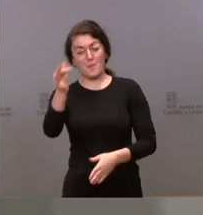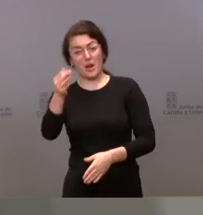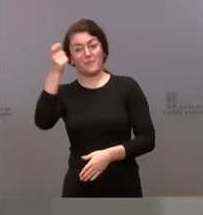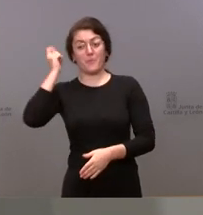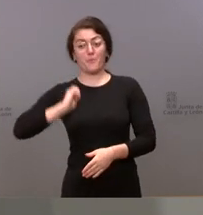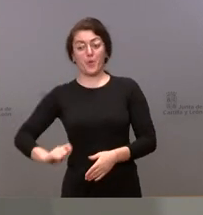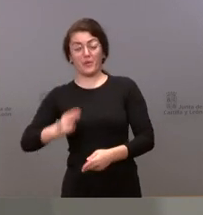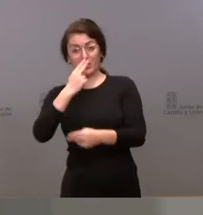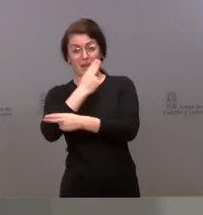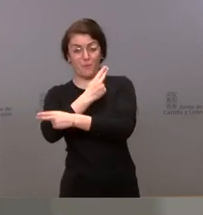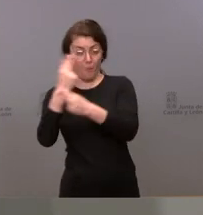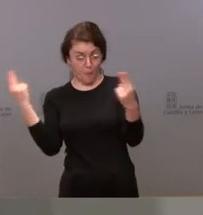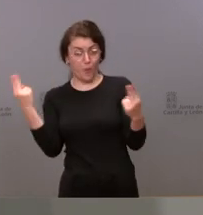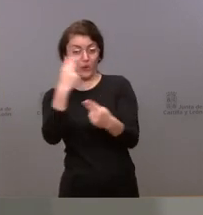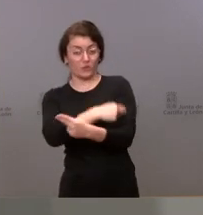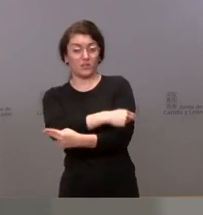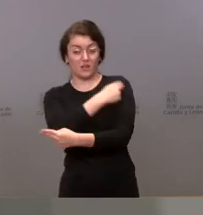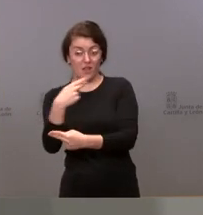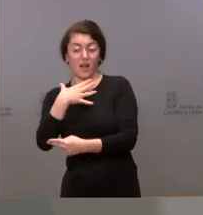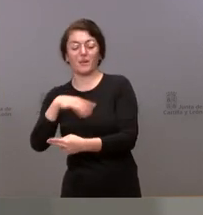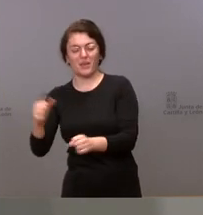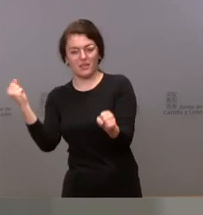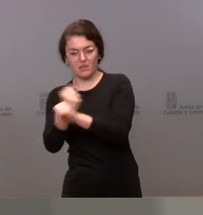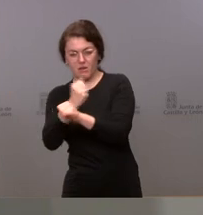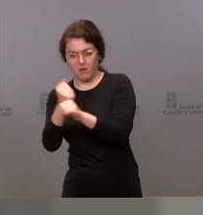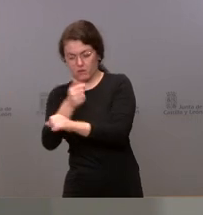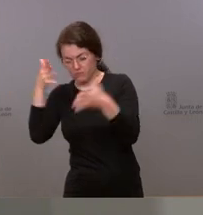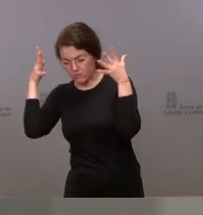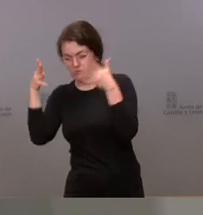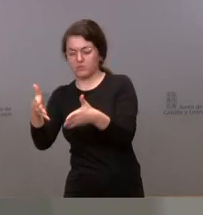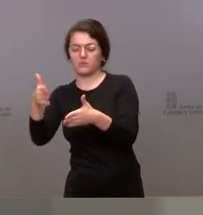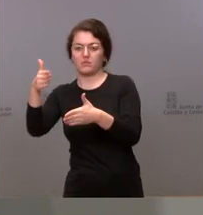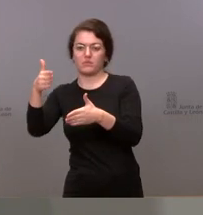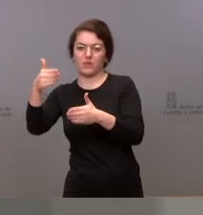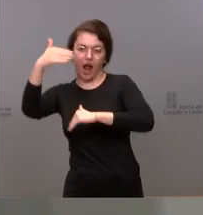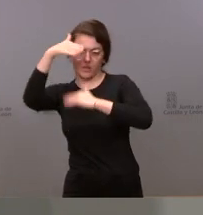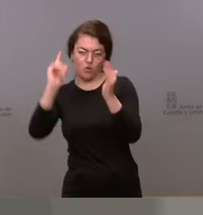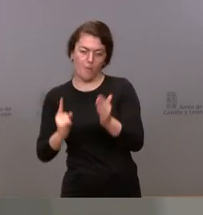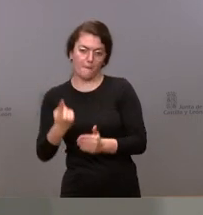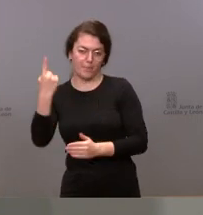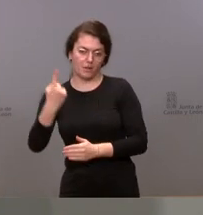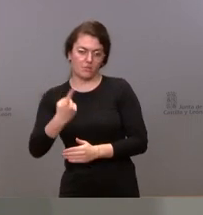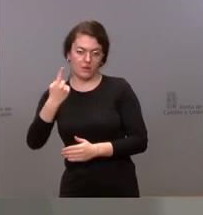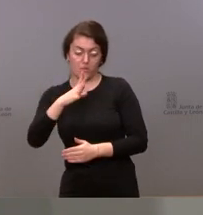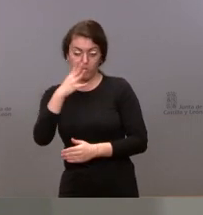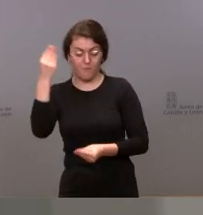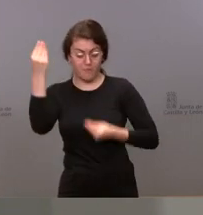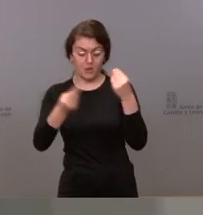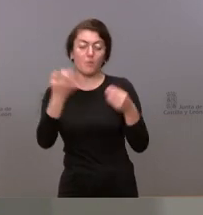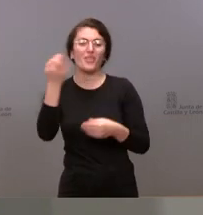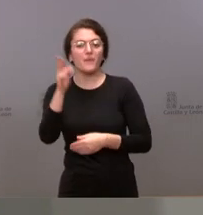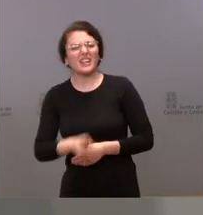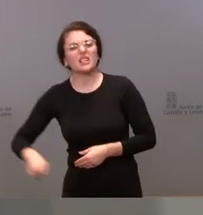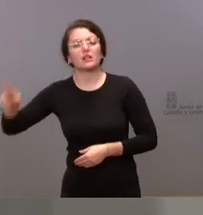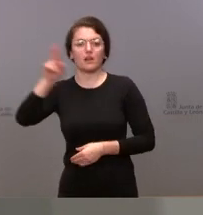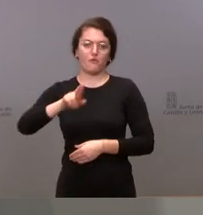sanitario del SACIL que pueda concentrar mayores esfuerzos en el ámbito de la atención primaria que creemos que tiene que ser reforzada en